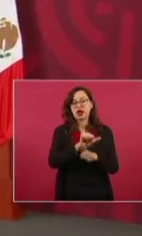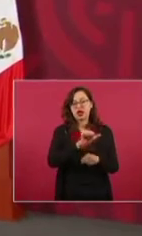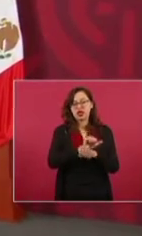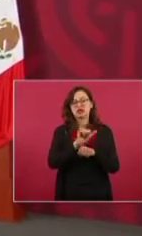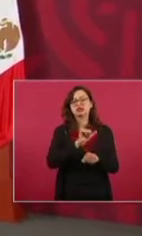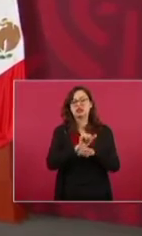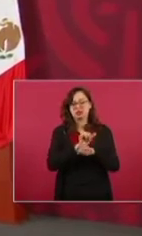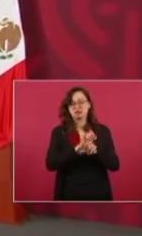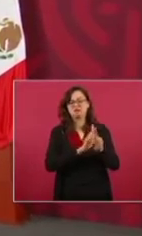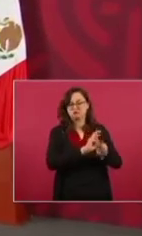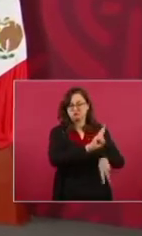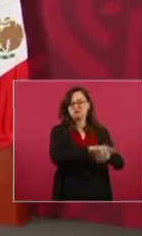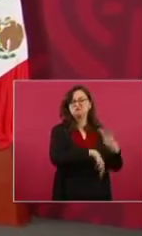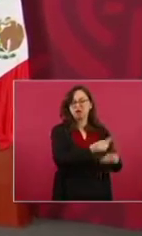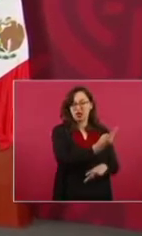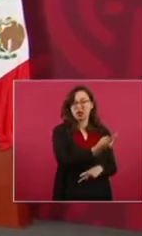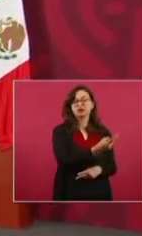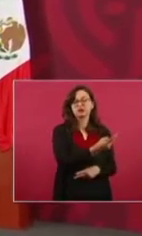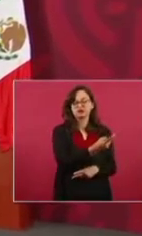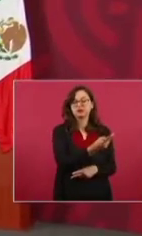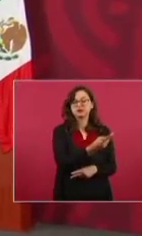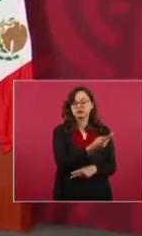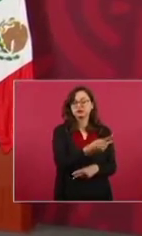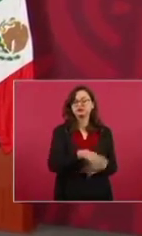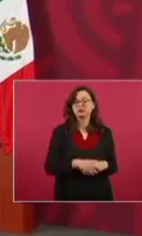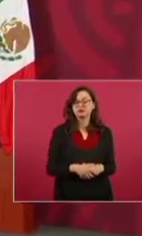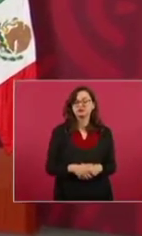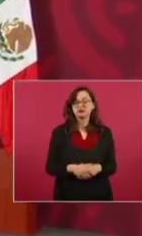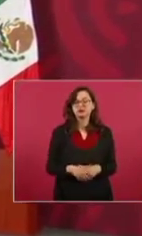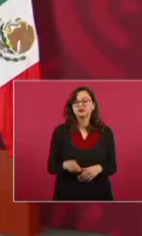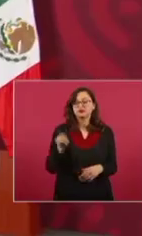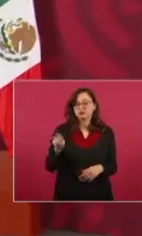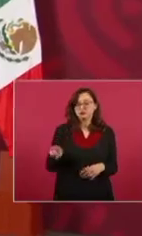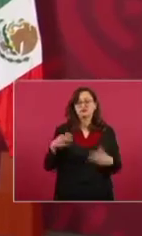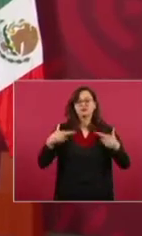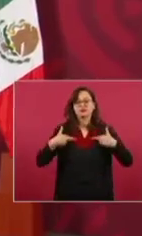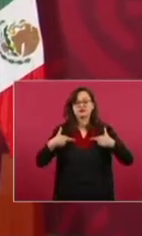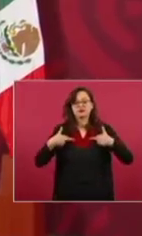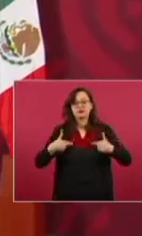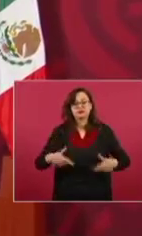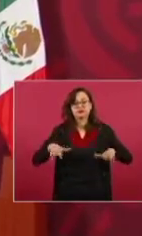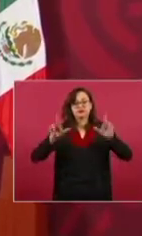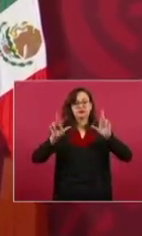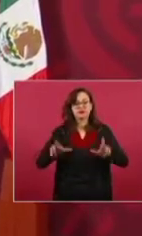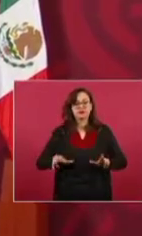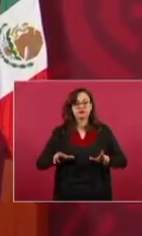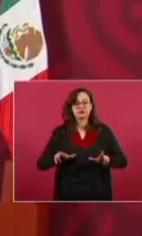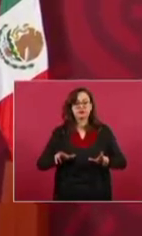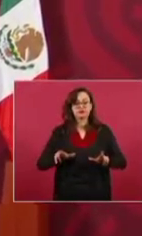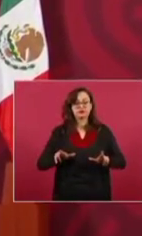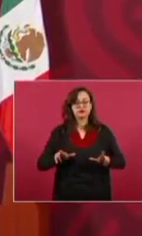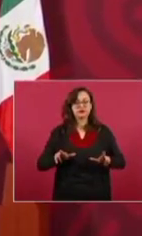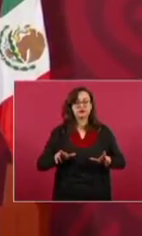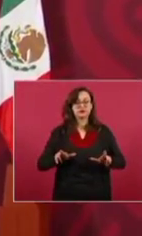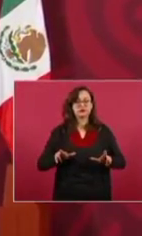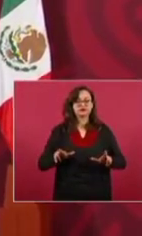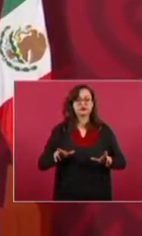que es el representante ahora